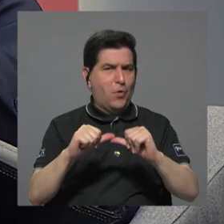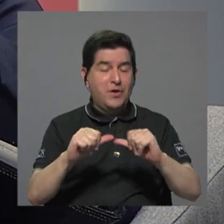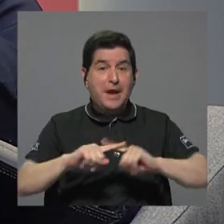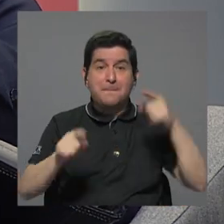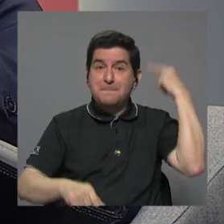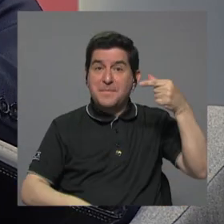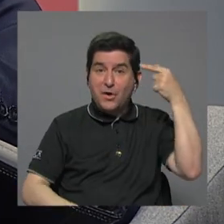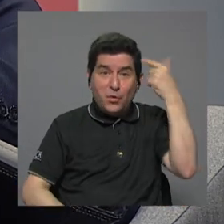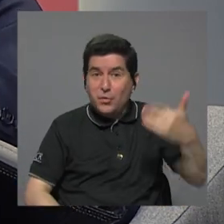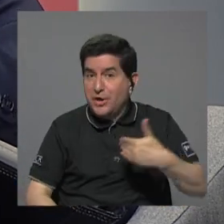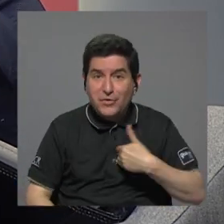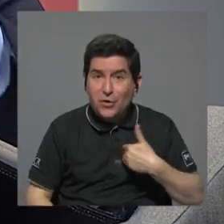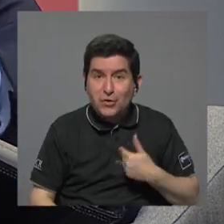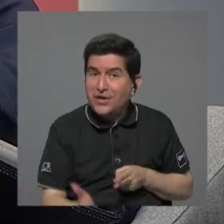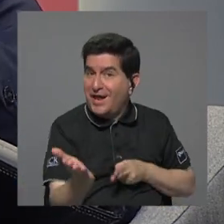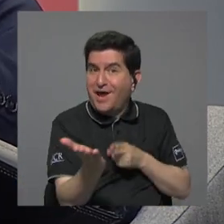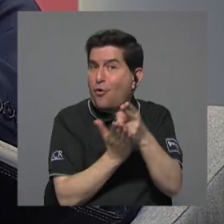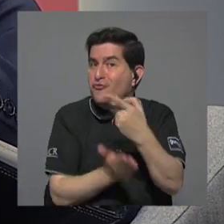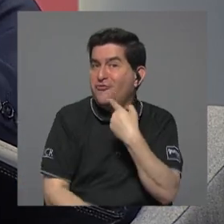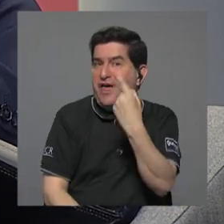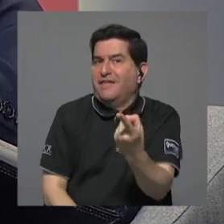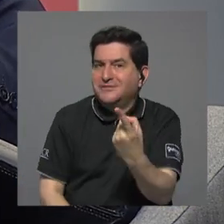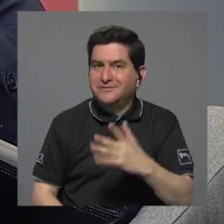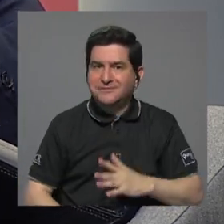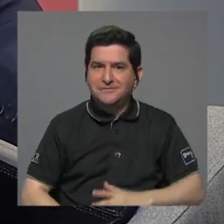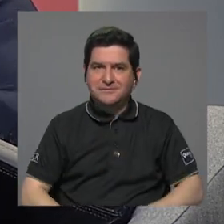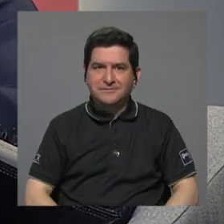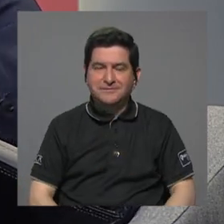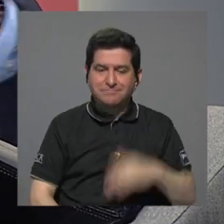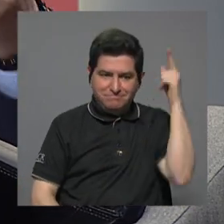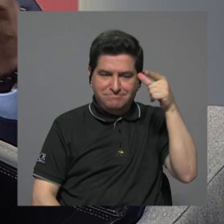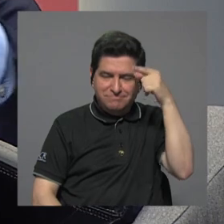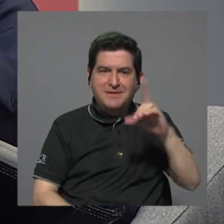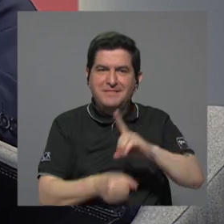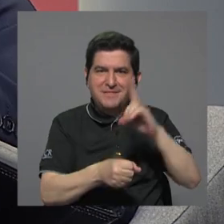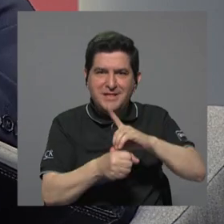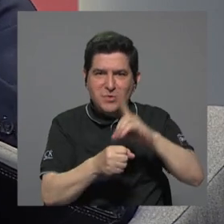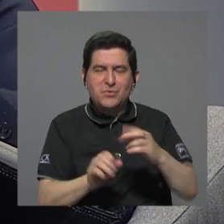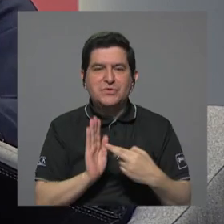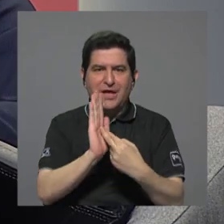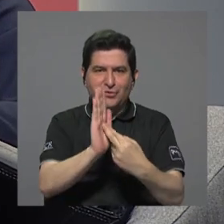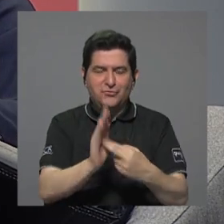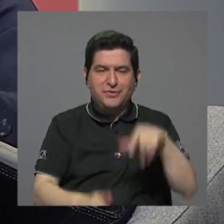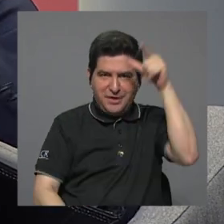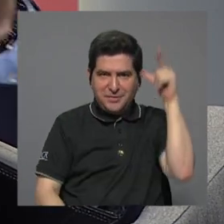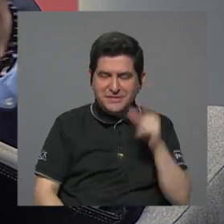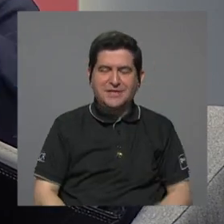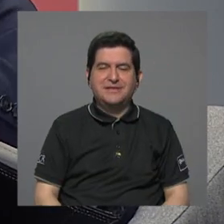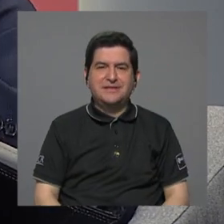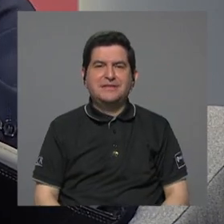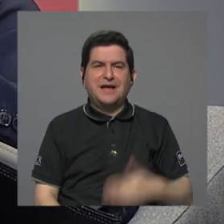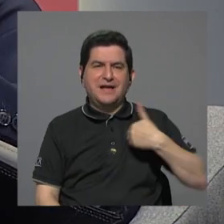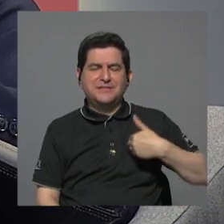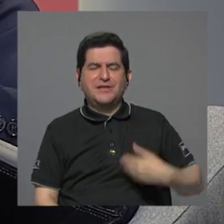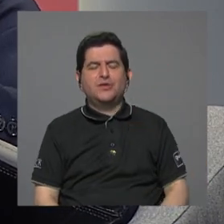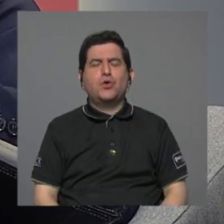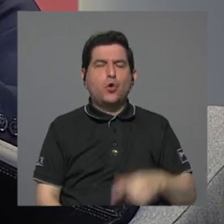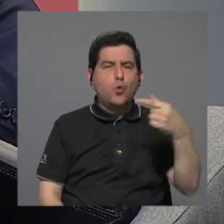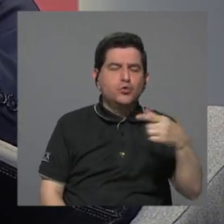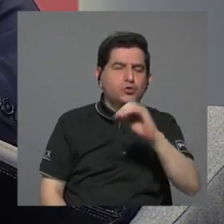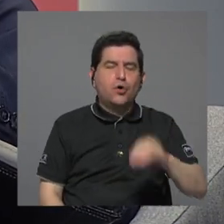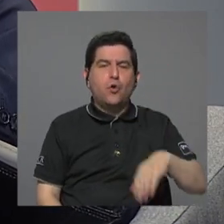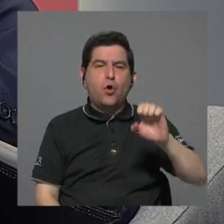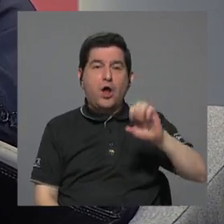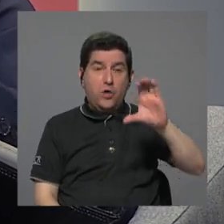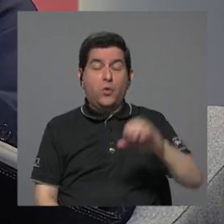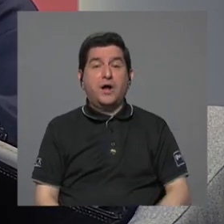es el gobierno no tiene la honestidad para decirlo por supuesto diputados que representan la provincia de Limón como el señor Gursón y Eduardo pues tienen